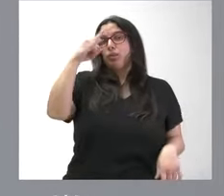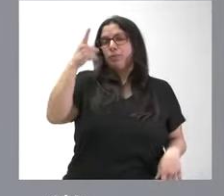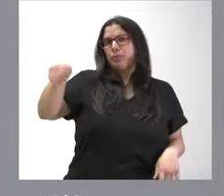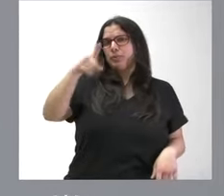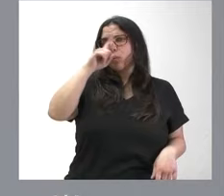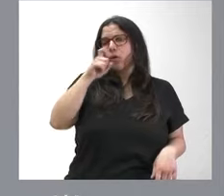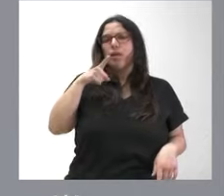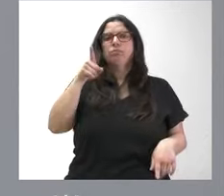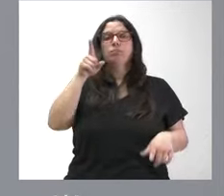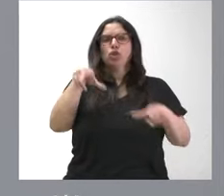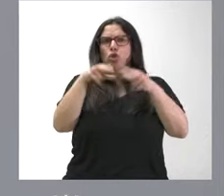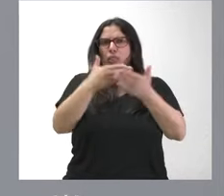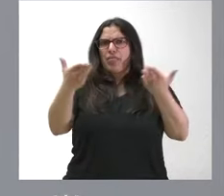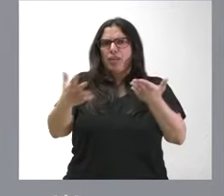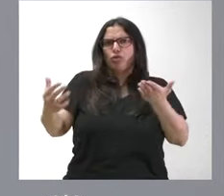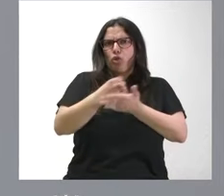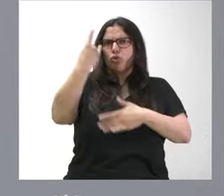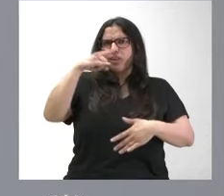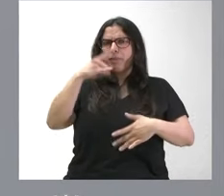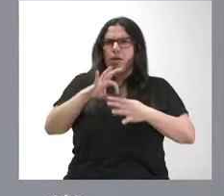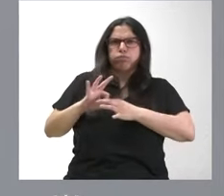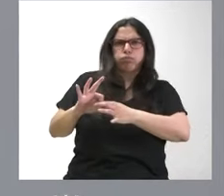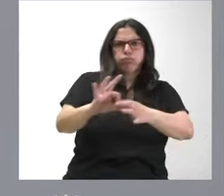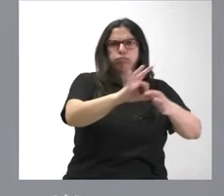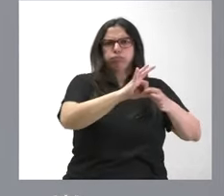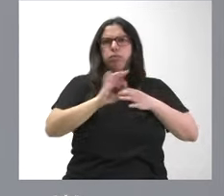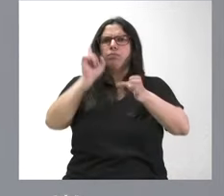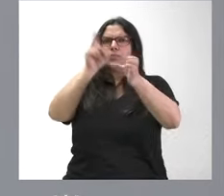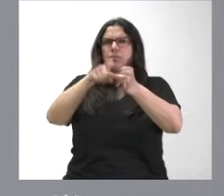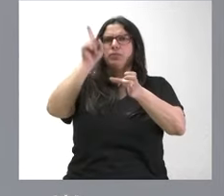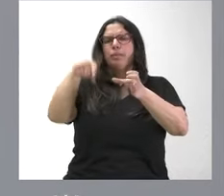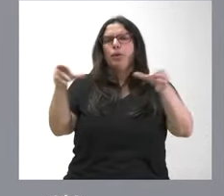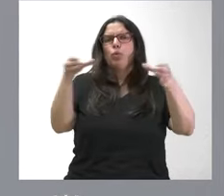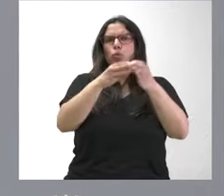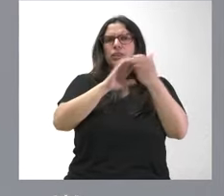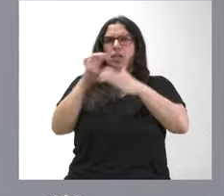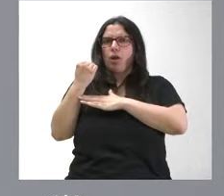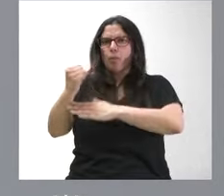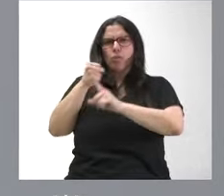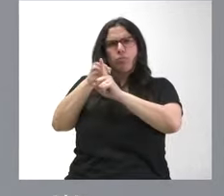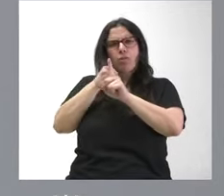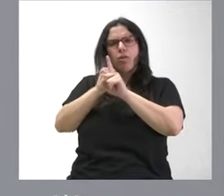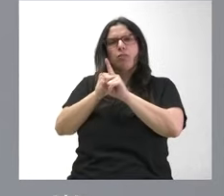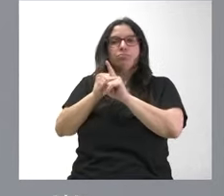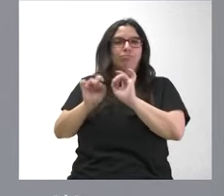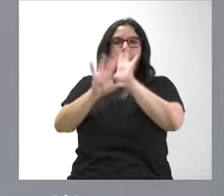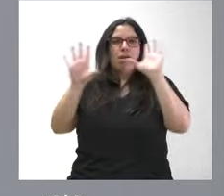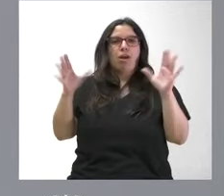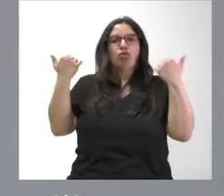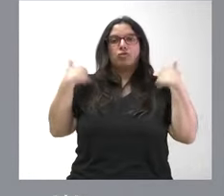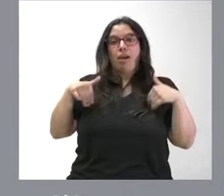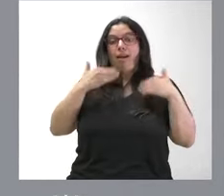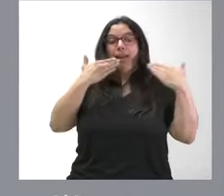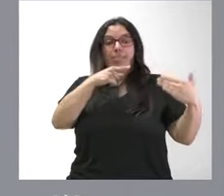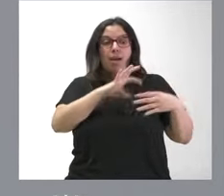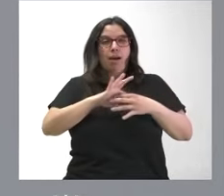una unidad de toda la sociedad salmantina ahí estuvo presente la Junta de Castilla y León y sin lugar a dudas este ejercicio de unión